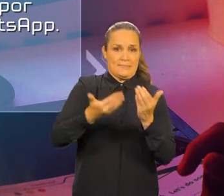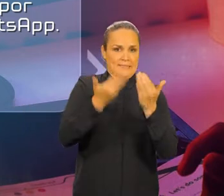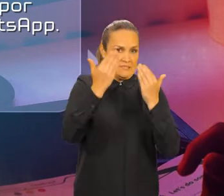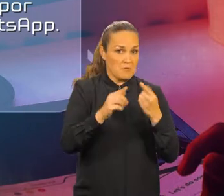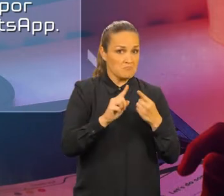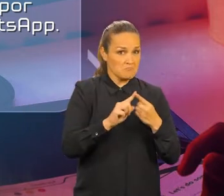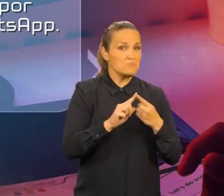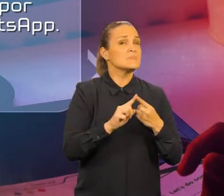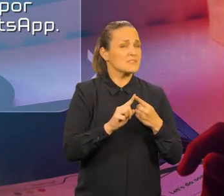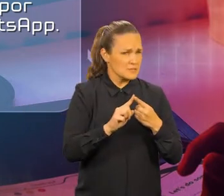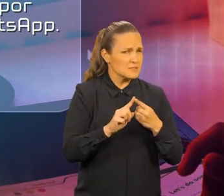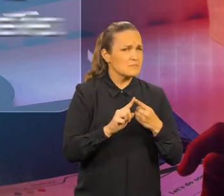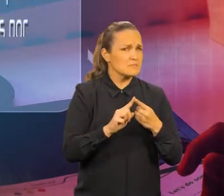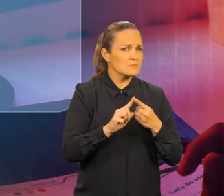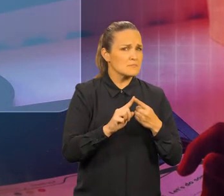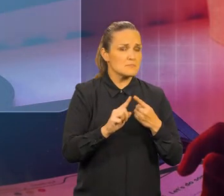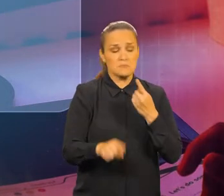WhatsApp.